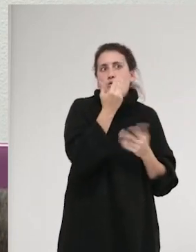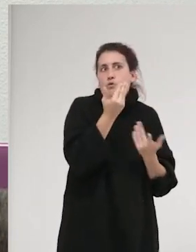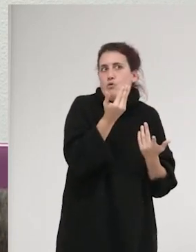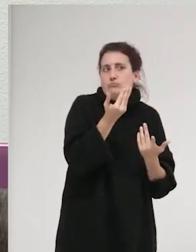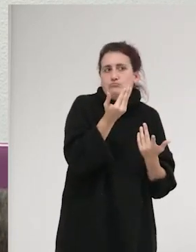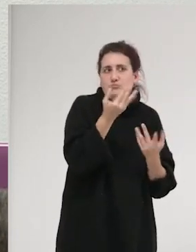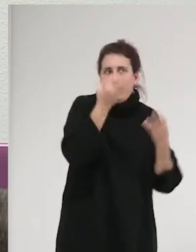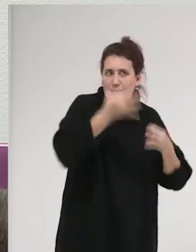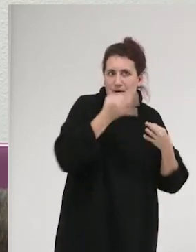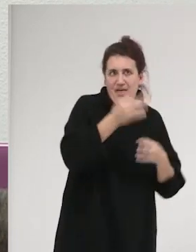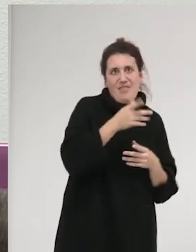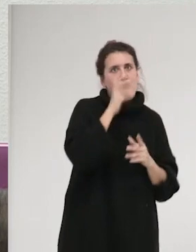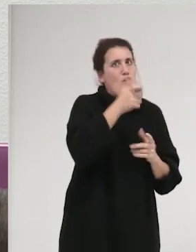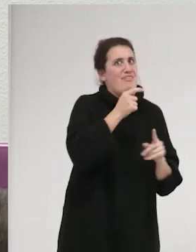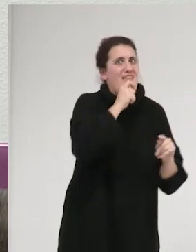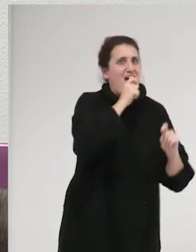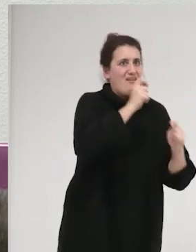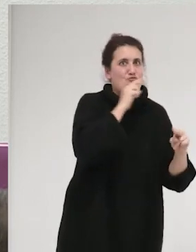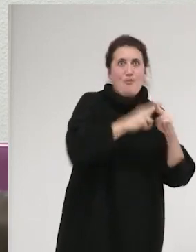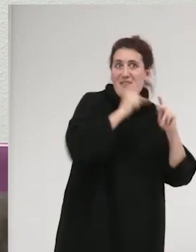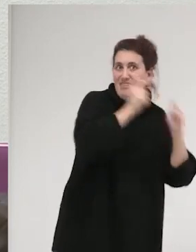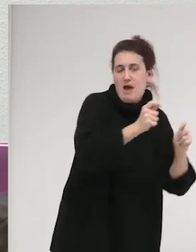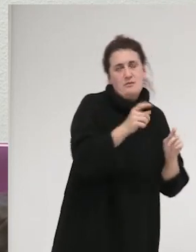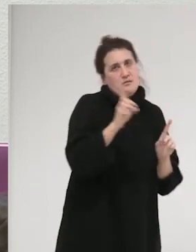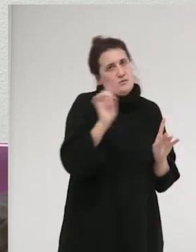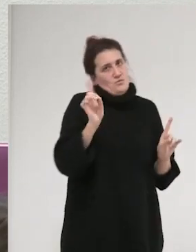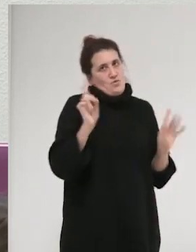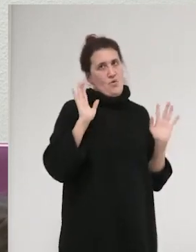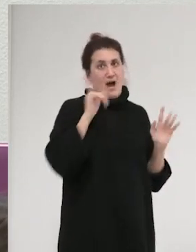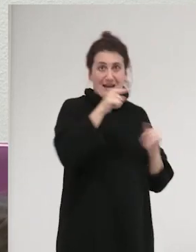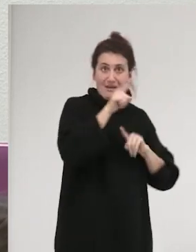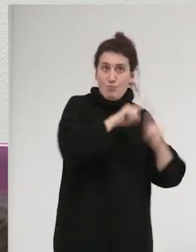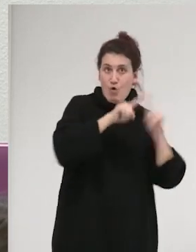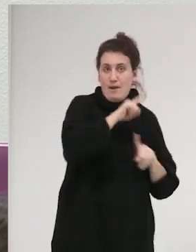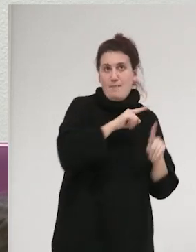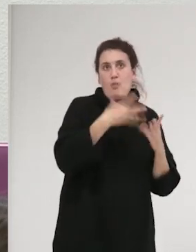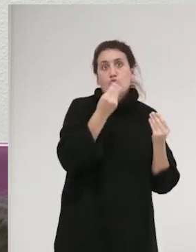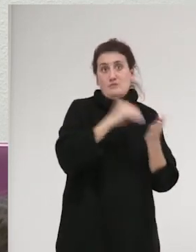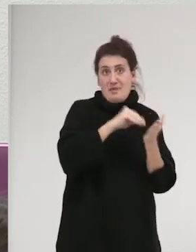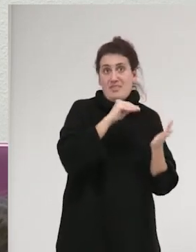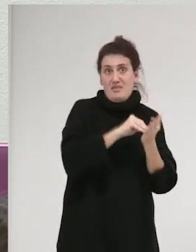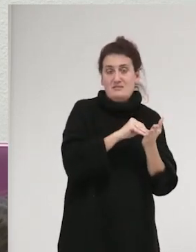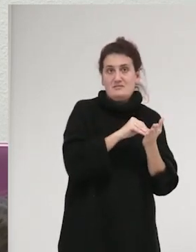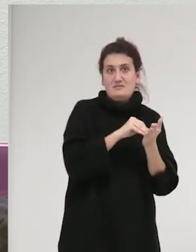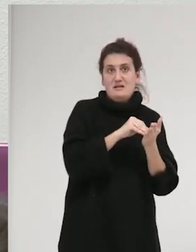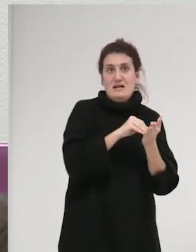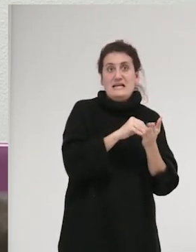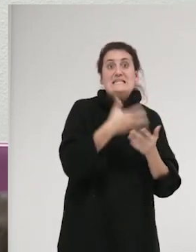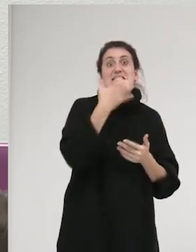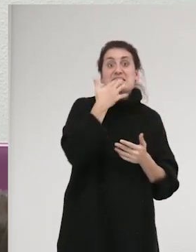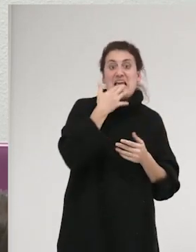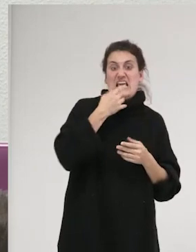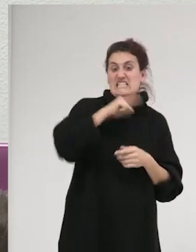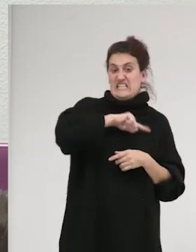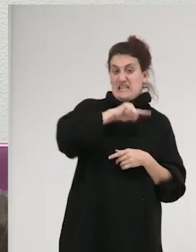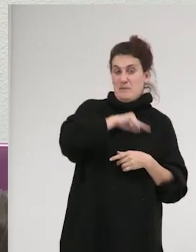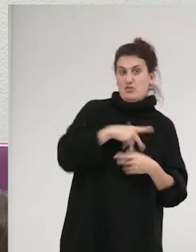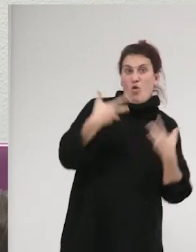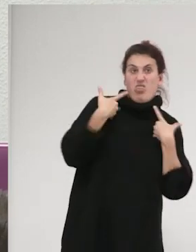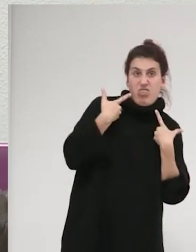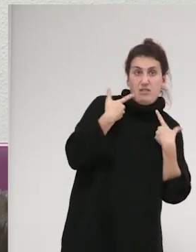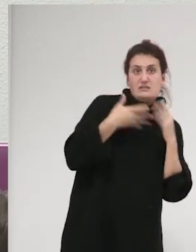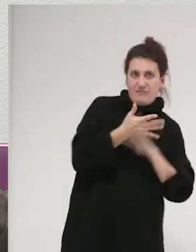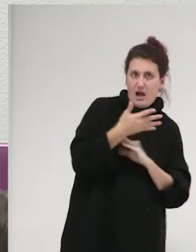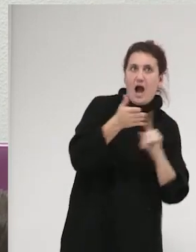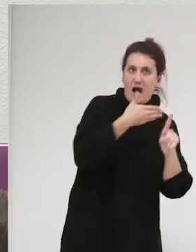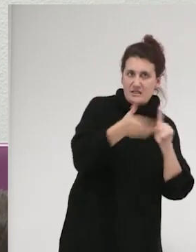que eso sea nombrado como violencia, ¿no? Y aquí el problema que tenemos es que muchas veces, si te sentiste agredida es que fue una agresión,